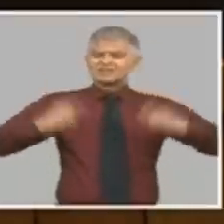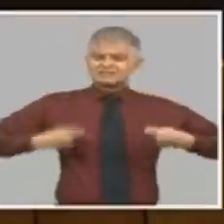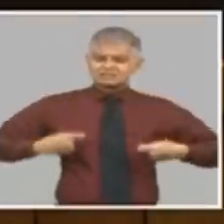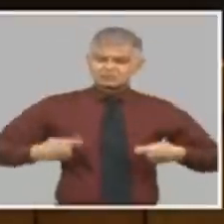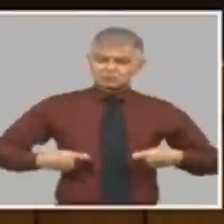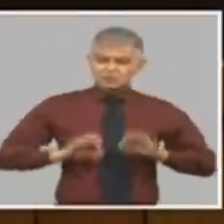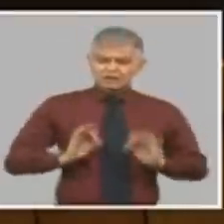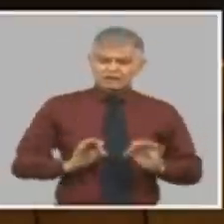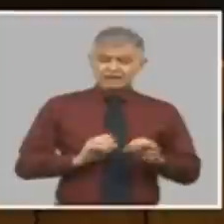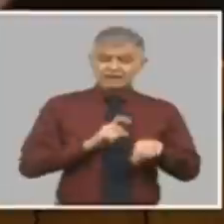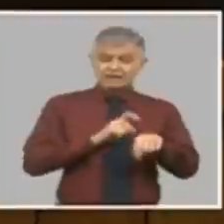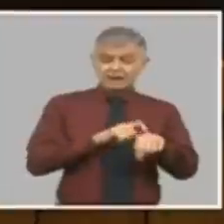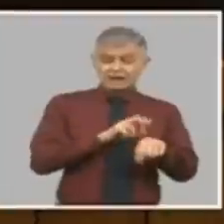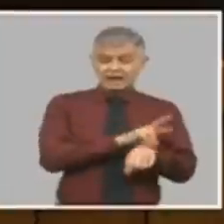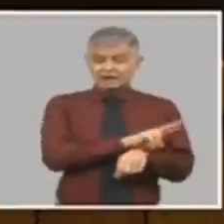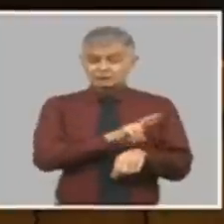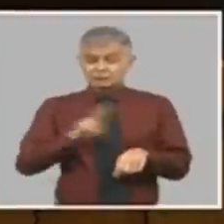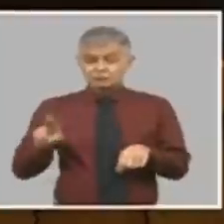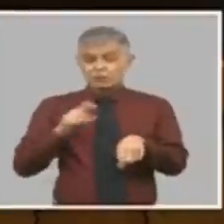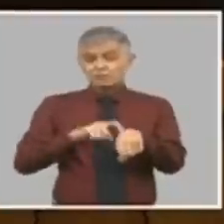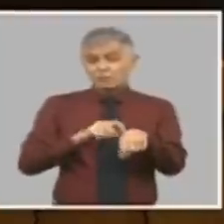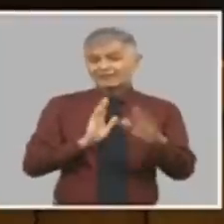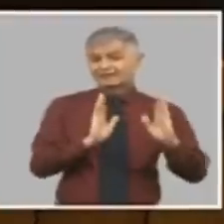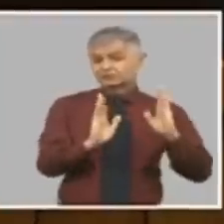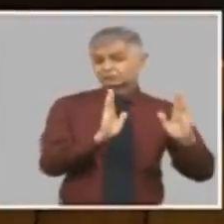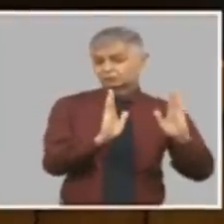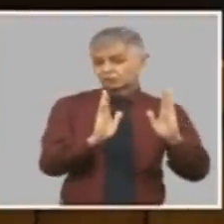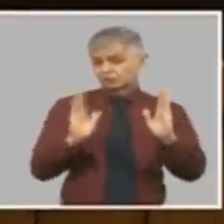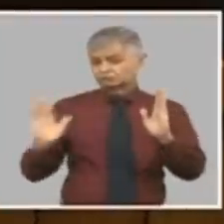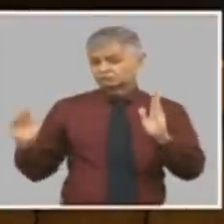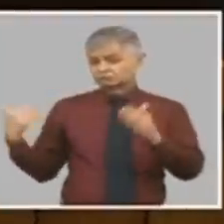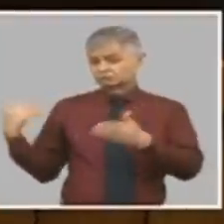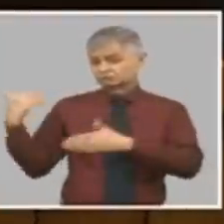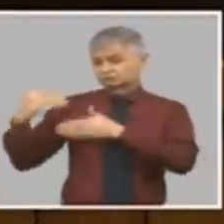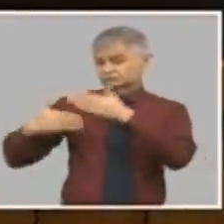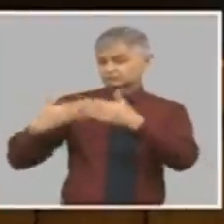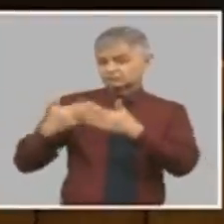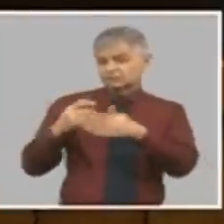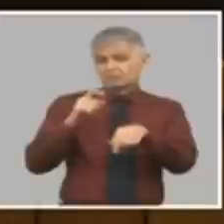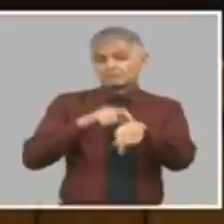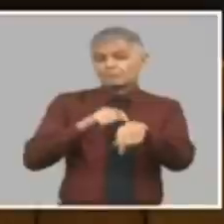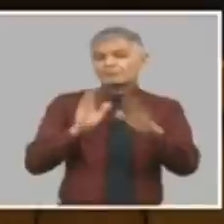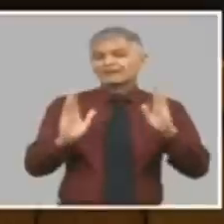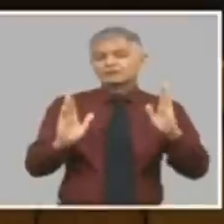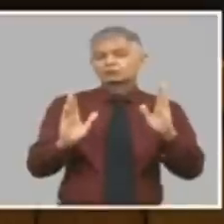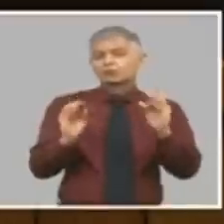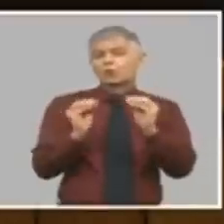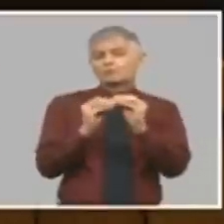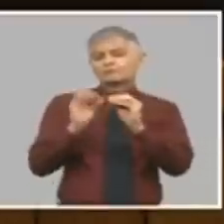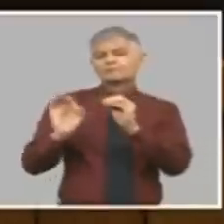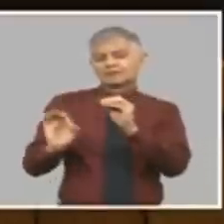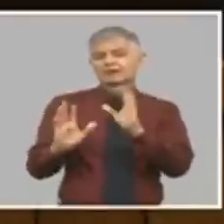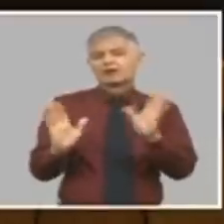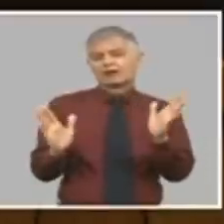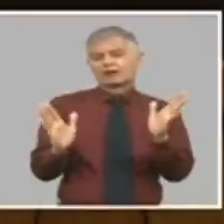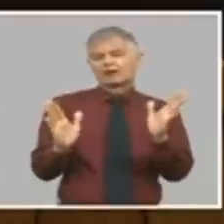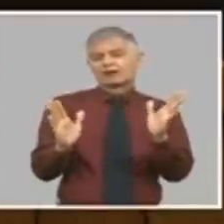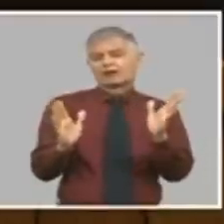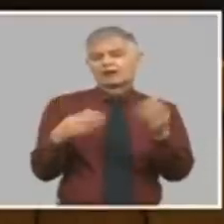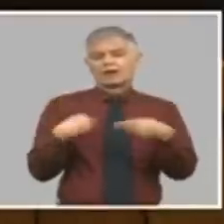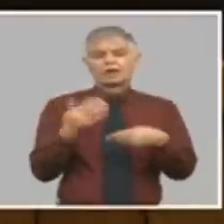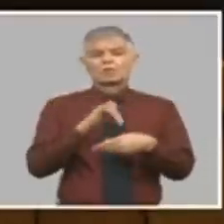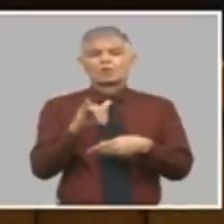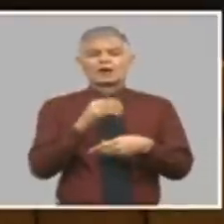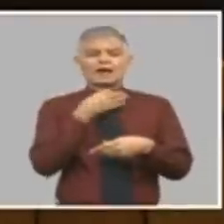su momento en su momento tuvieron un fundamento y son correctas. Incluso de distribución de la riqueza de manera igualitaria,